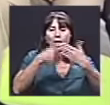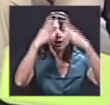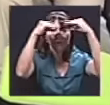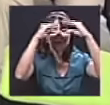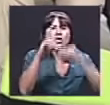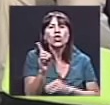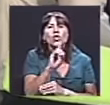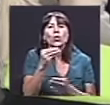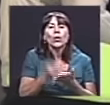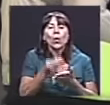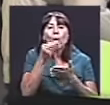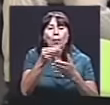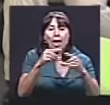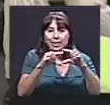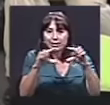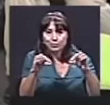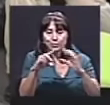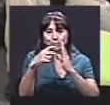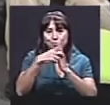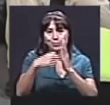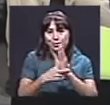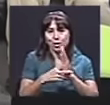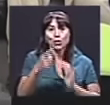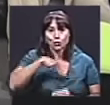andamos con nosotros en realidad, porque la estamos haciendo,